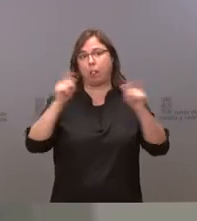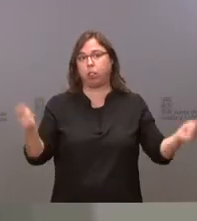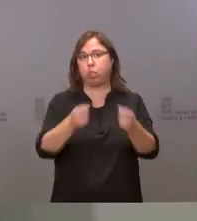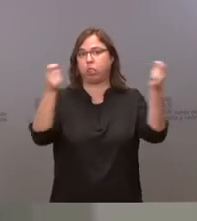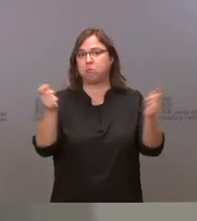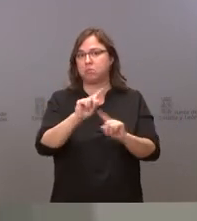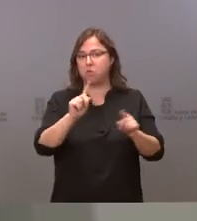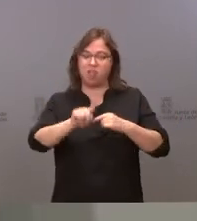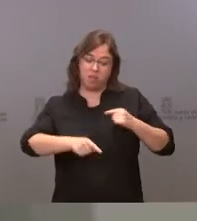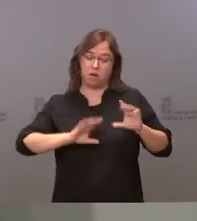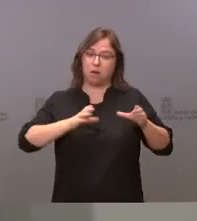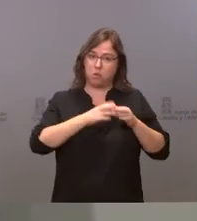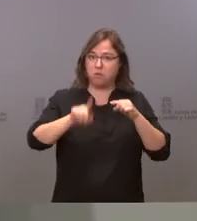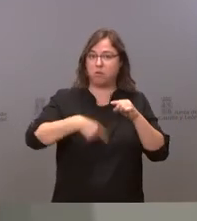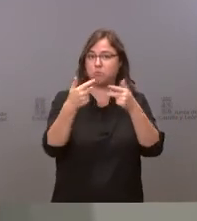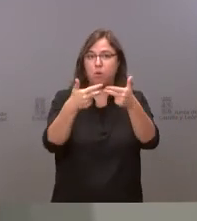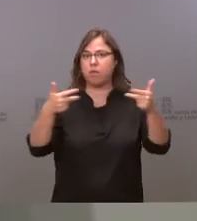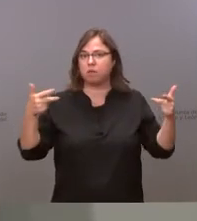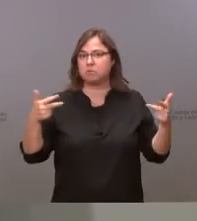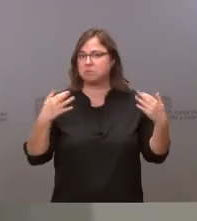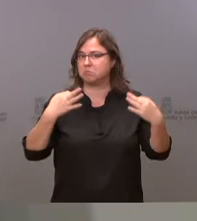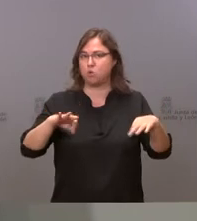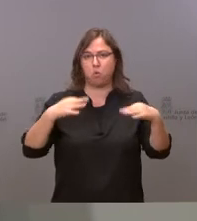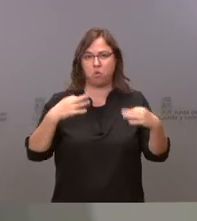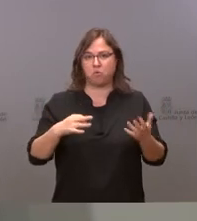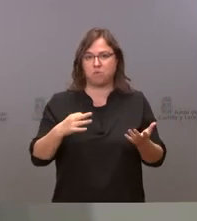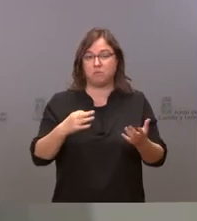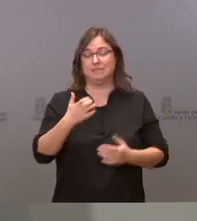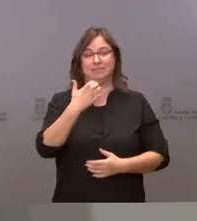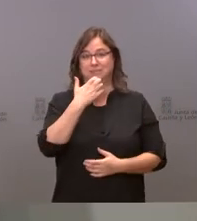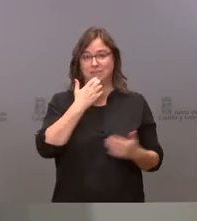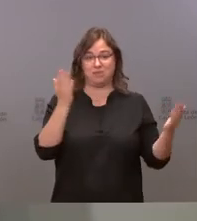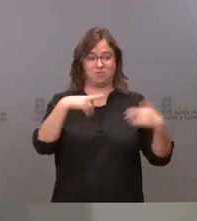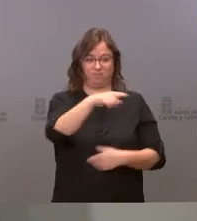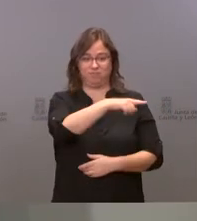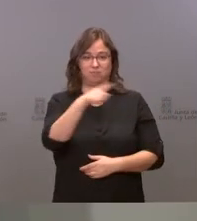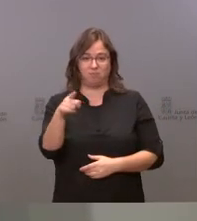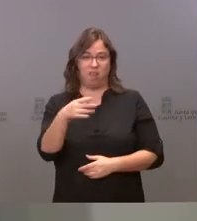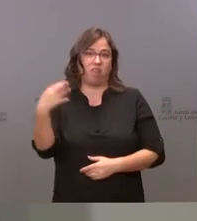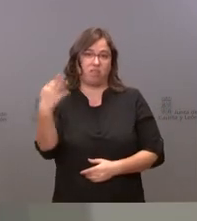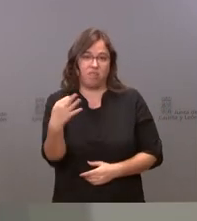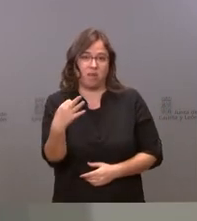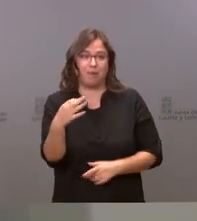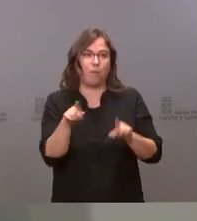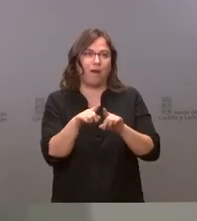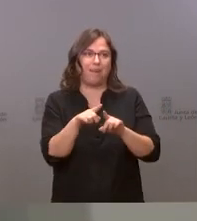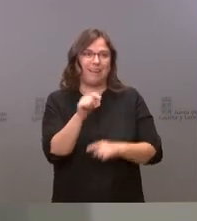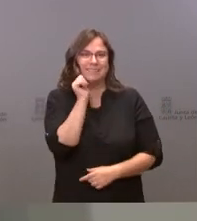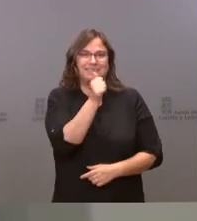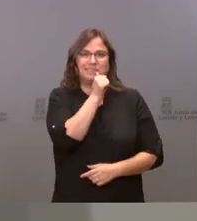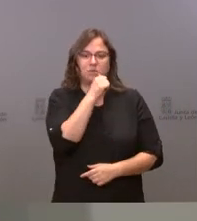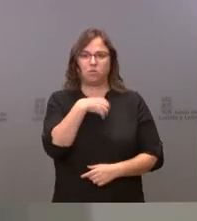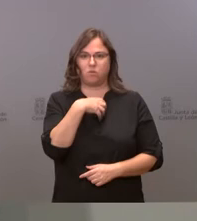posterior a la misma como es normal por otra parte no entenderían ustedes que estas reuniones se hicieran de forma secreta no tendría